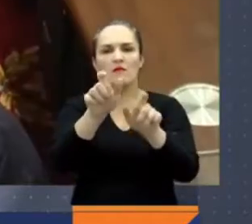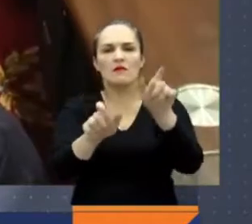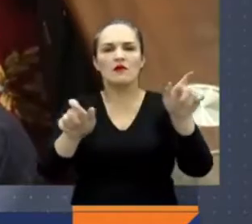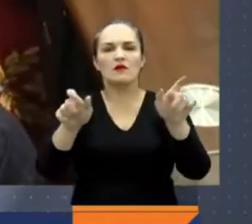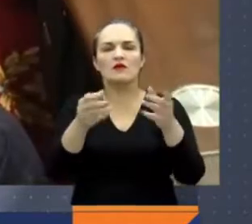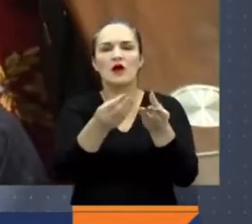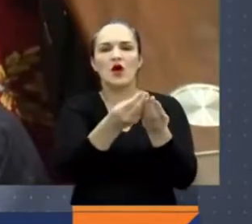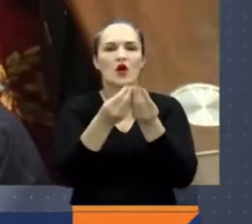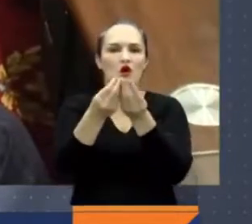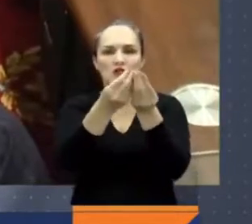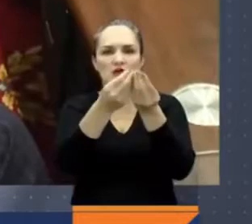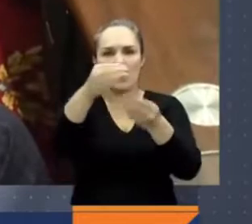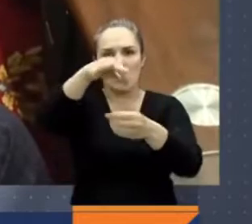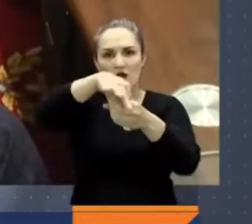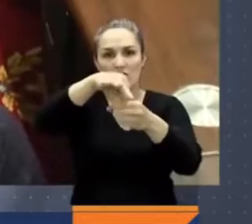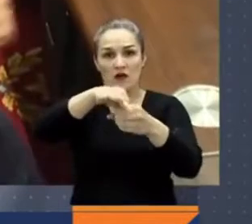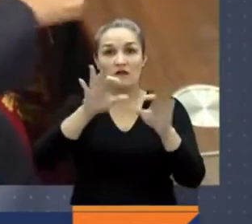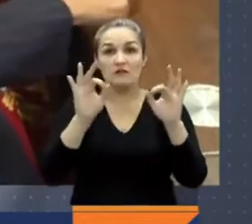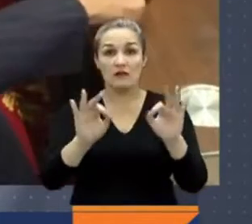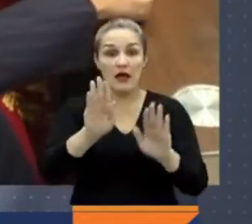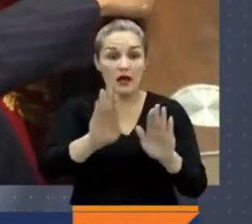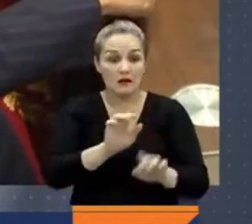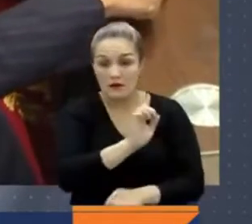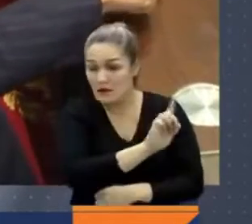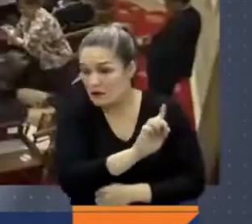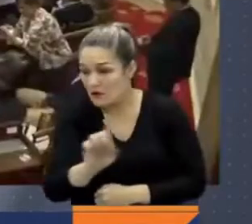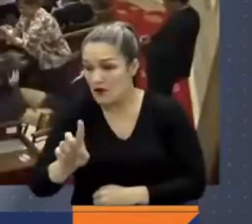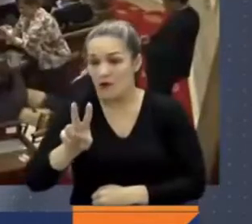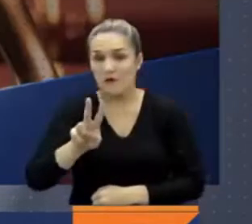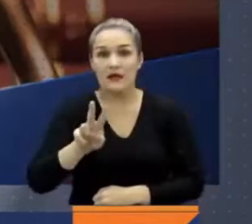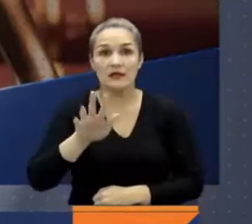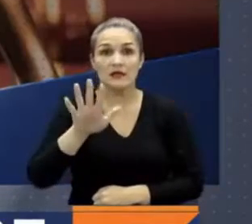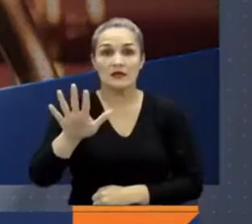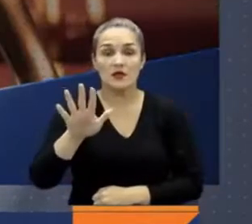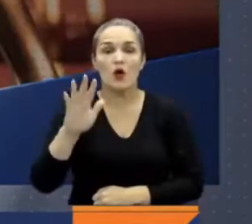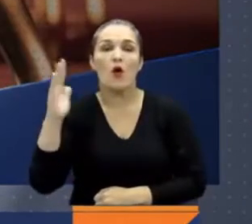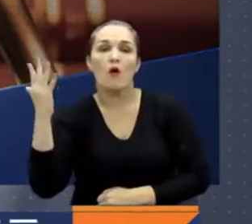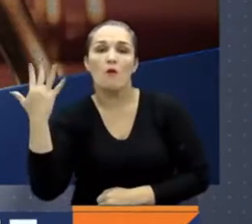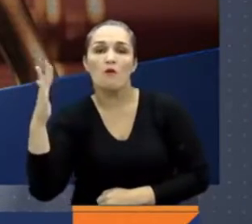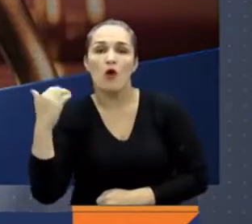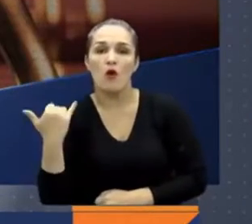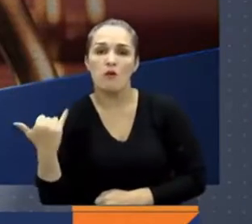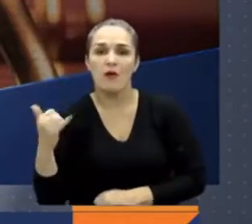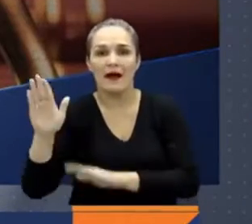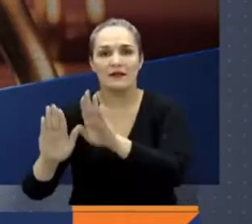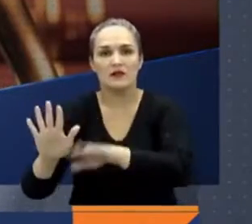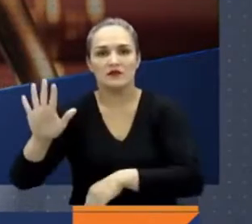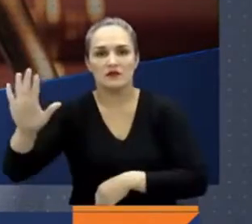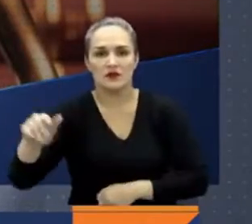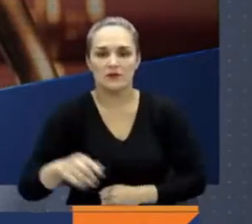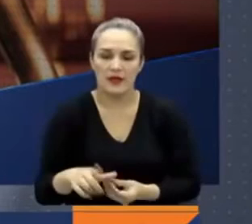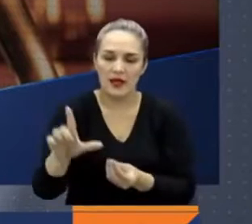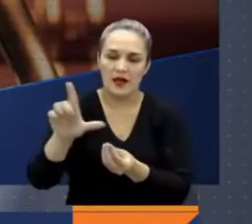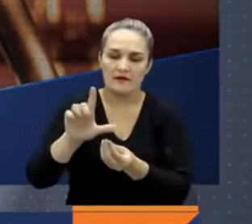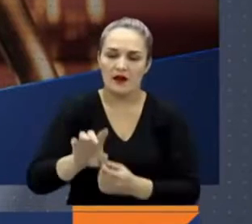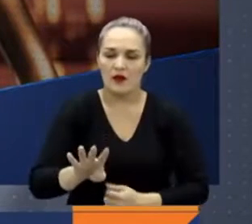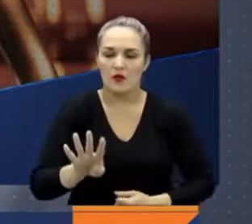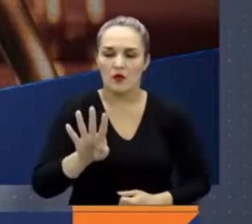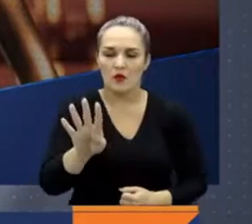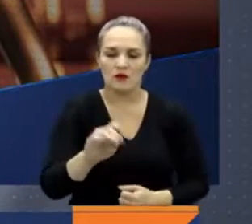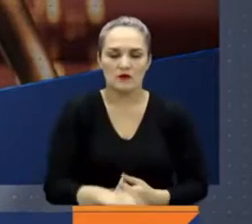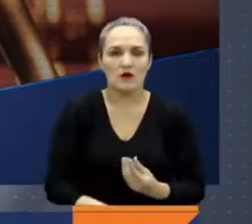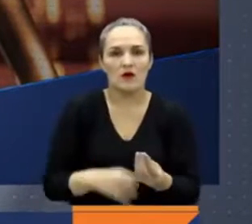cuatro años. Son 25 los postulados. El Polo Democrático tiene cinco candidatos. El Partido Liberal, cuatro. Partido